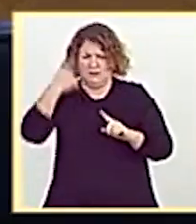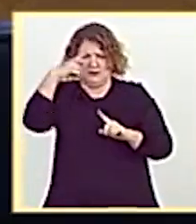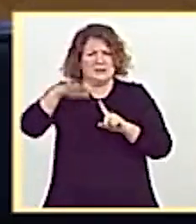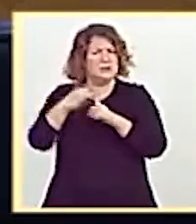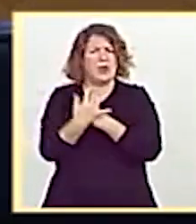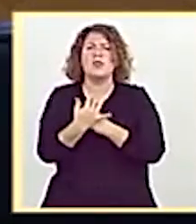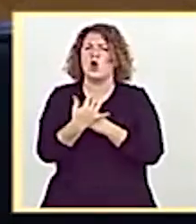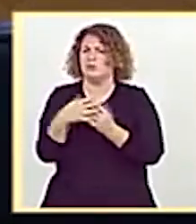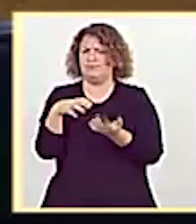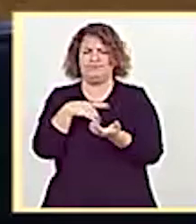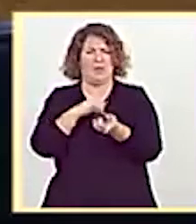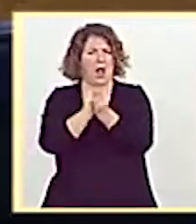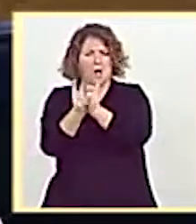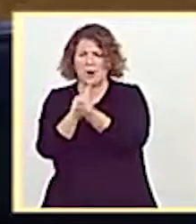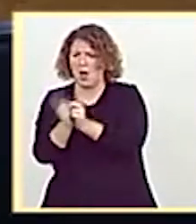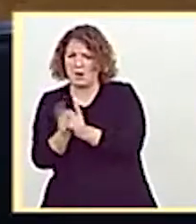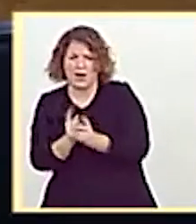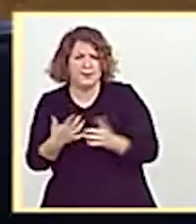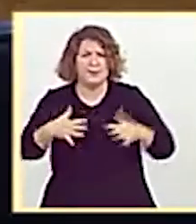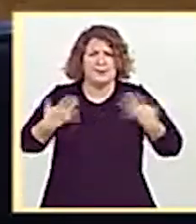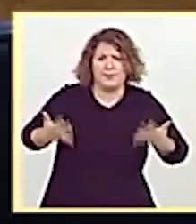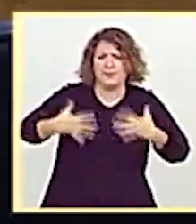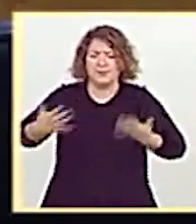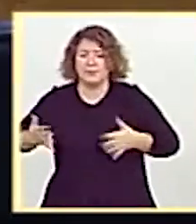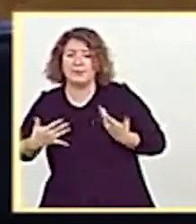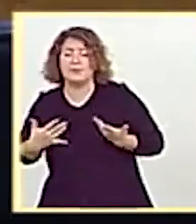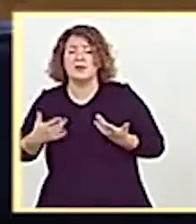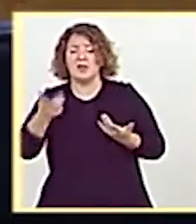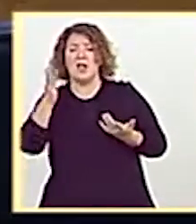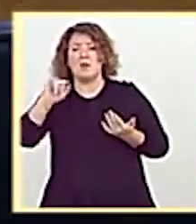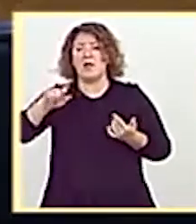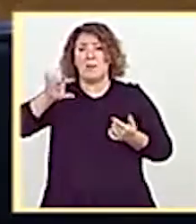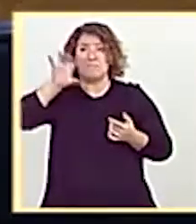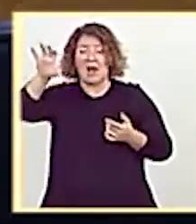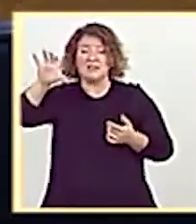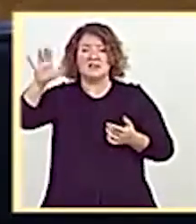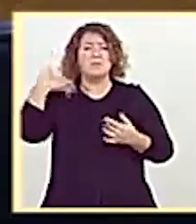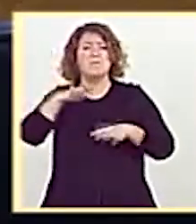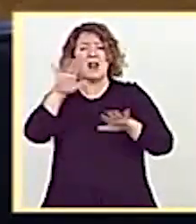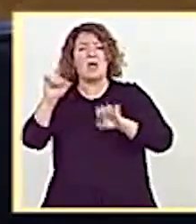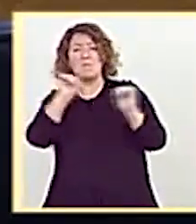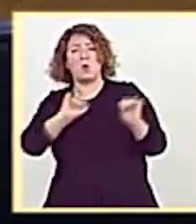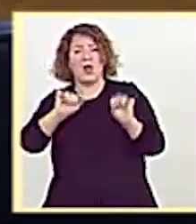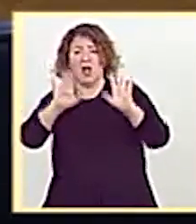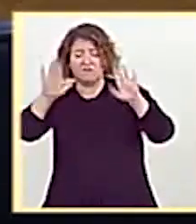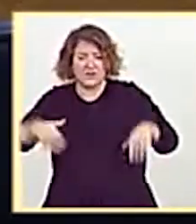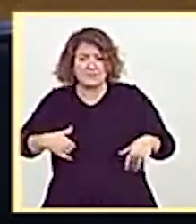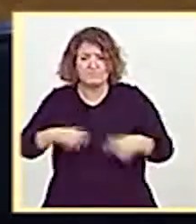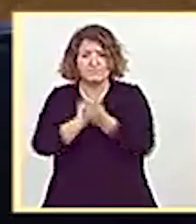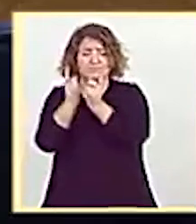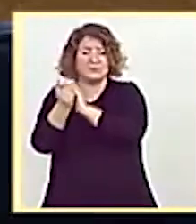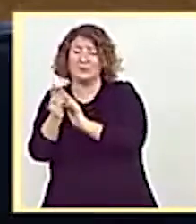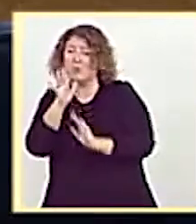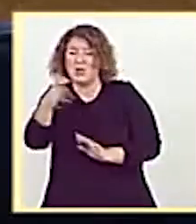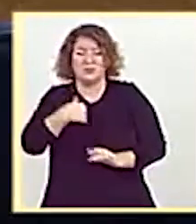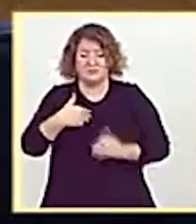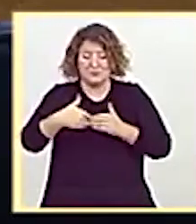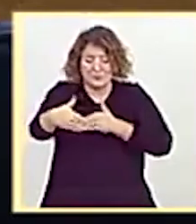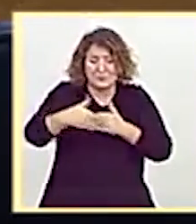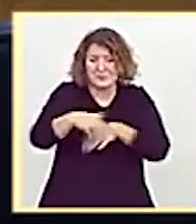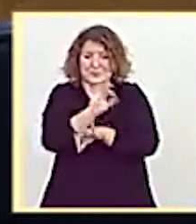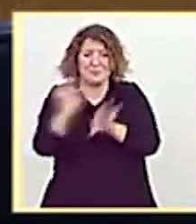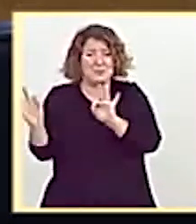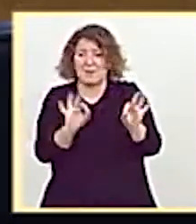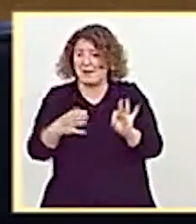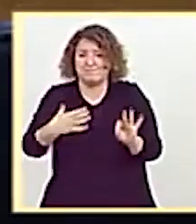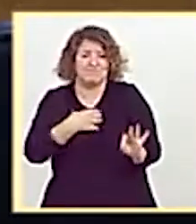cada vez más drásticas en otros países que hasta ahora estaban más protegidos de la pandemia y que es difícil hacer previsiones para nosotros y para el resto de